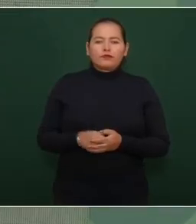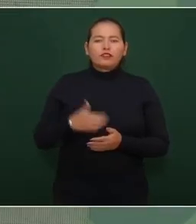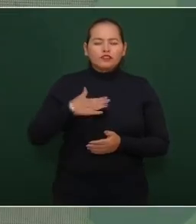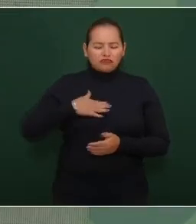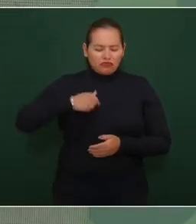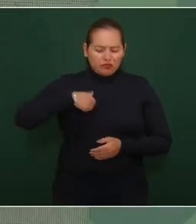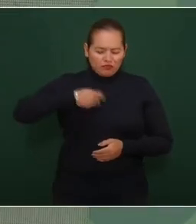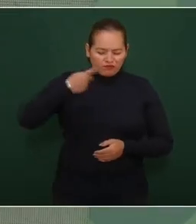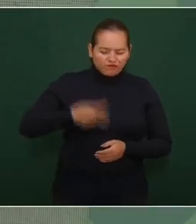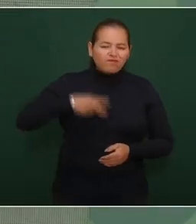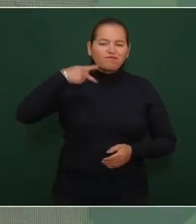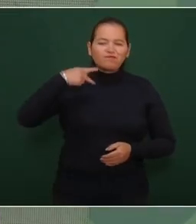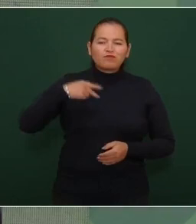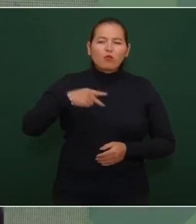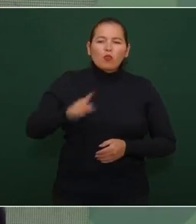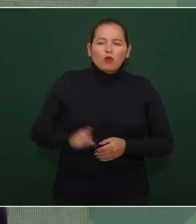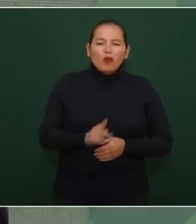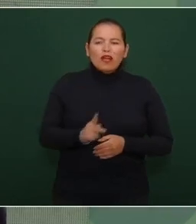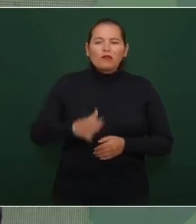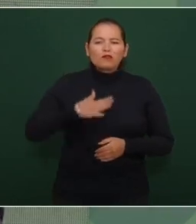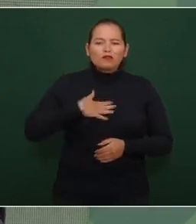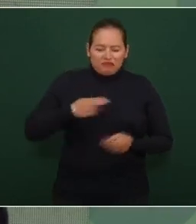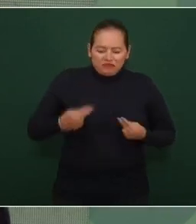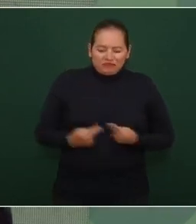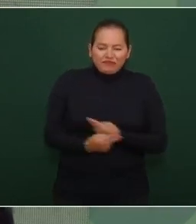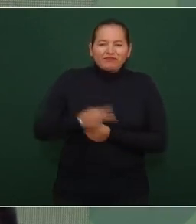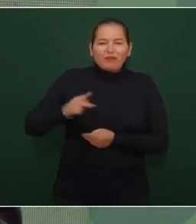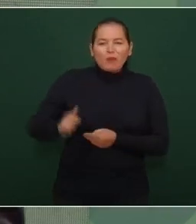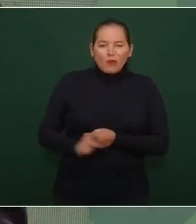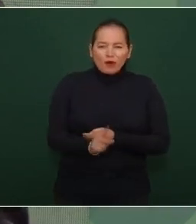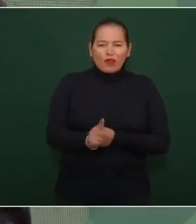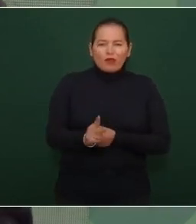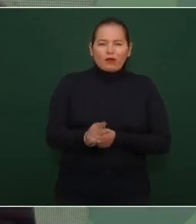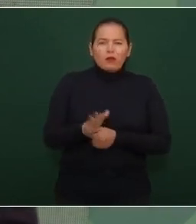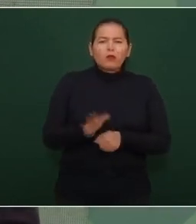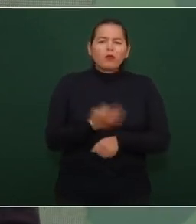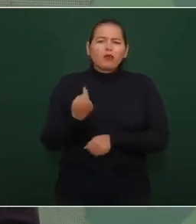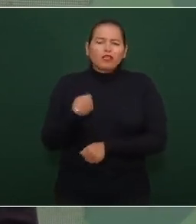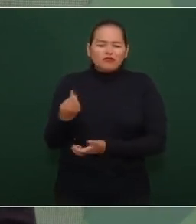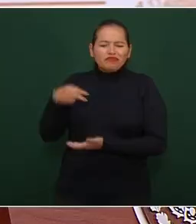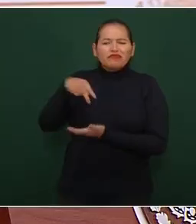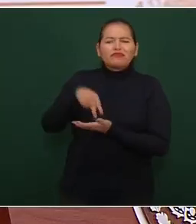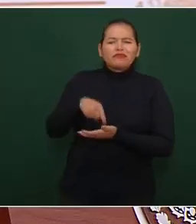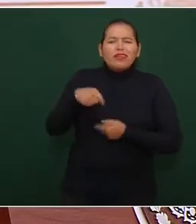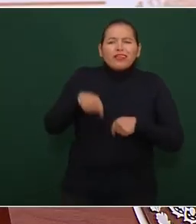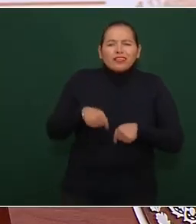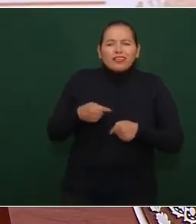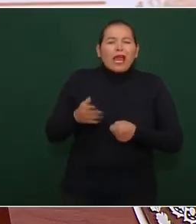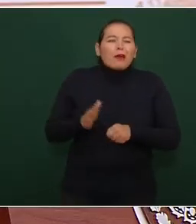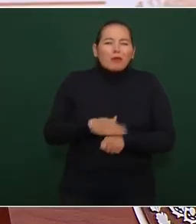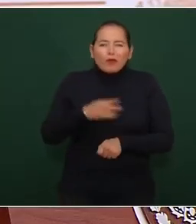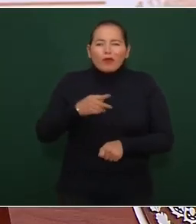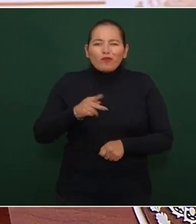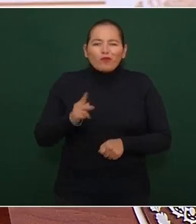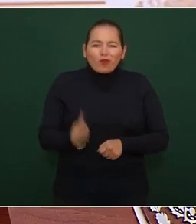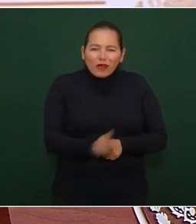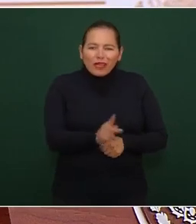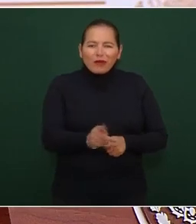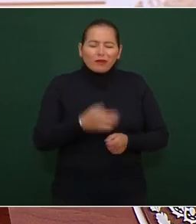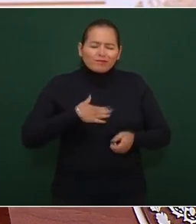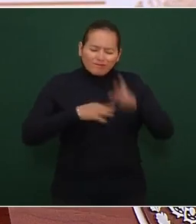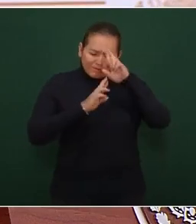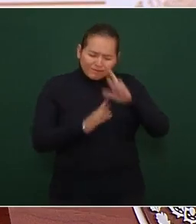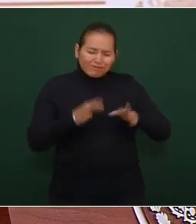del pueblo vengo del pueblo porque estoy aquí por el pueblo a quien debo servir al pueblo